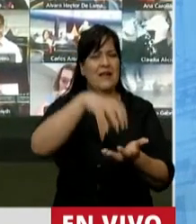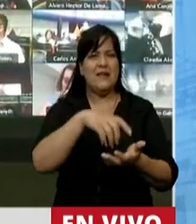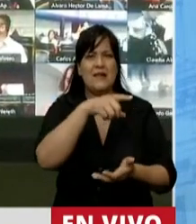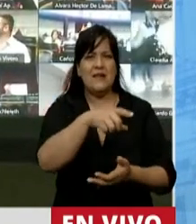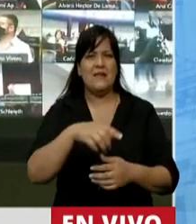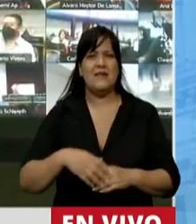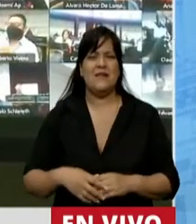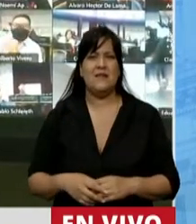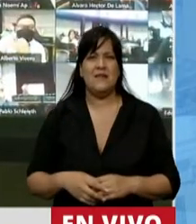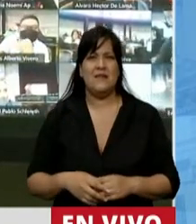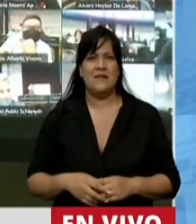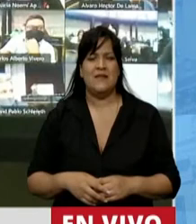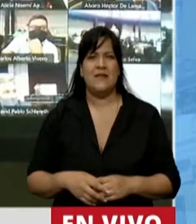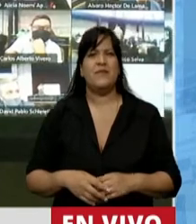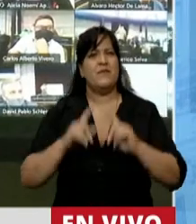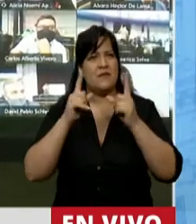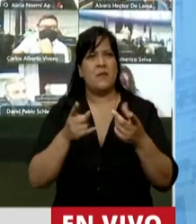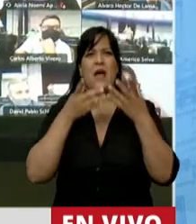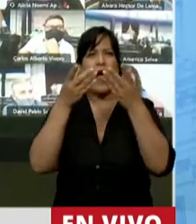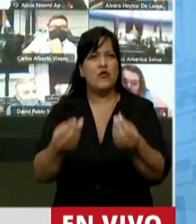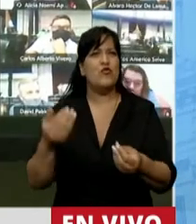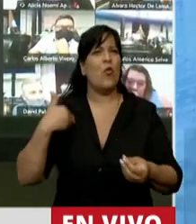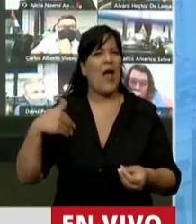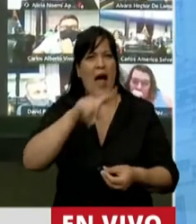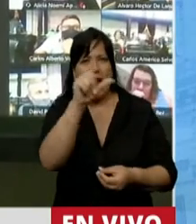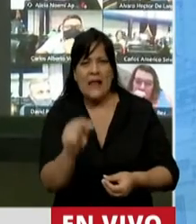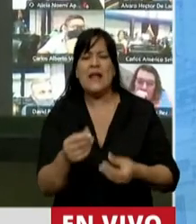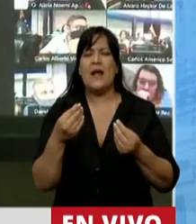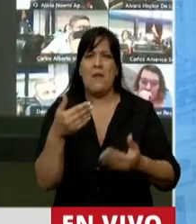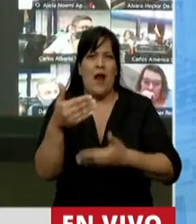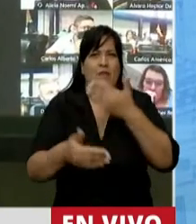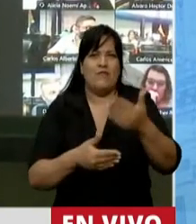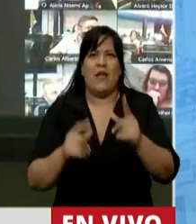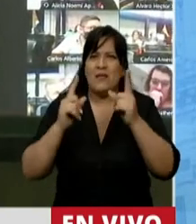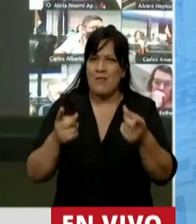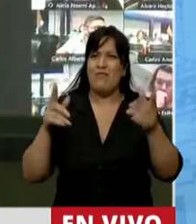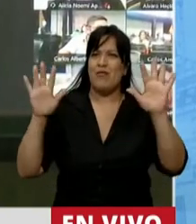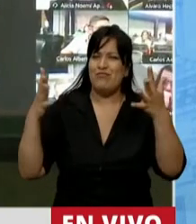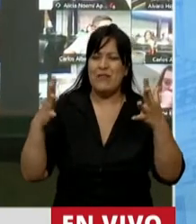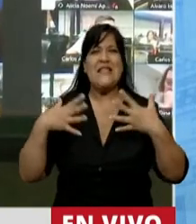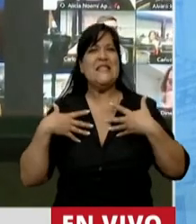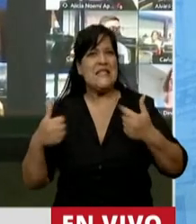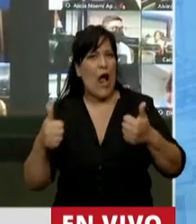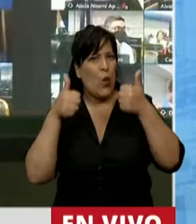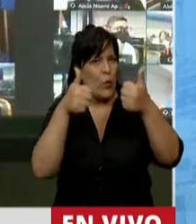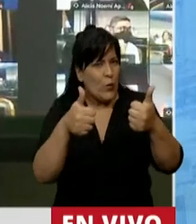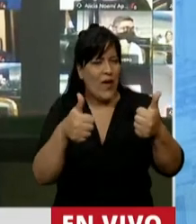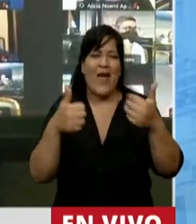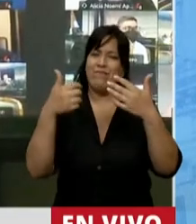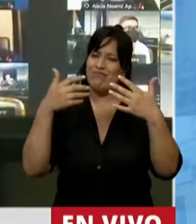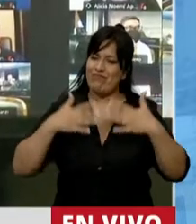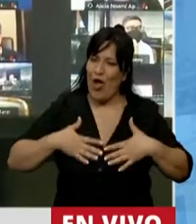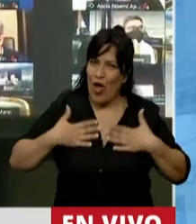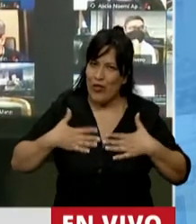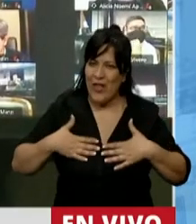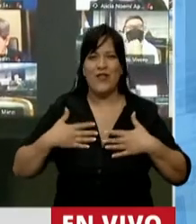También colaborando con la Argentina para que podamos salir adelante y festejar que su estado de salud esté bien y que eso